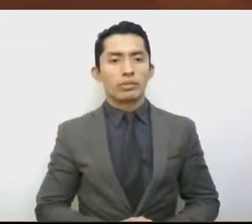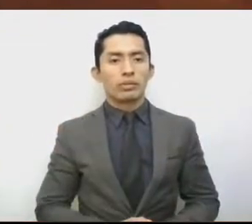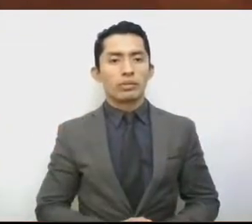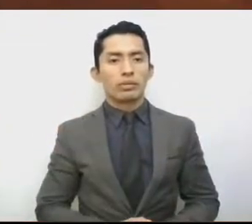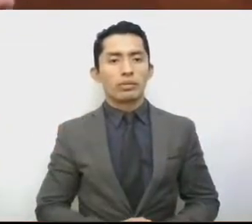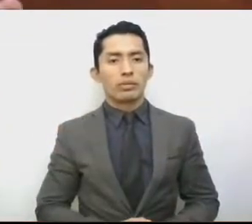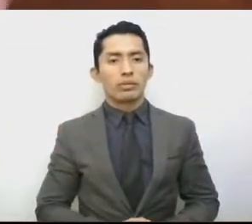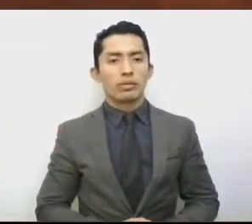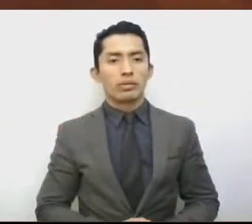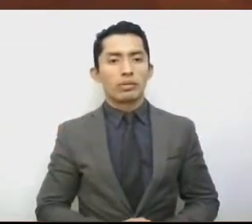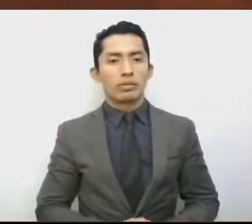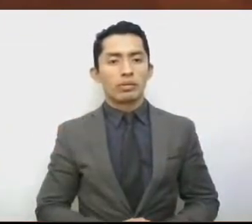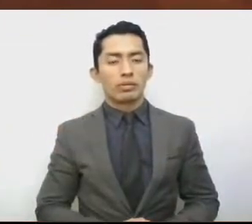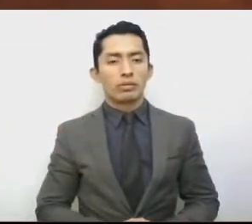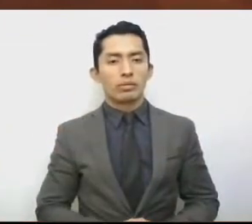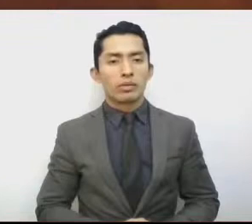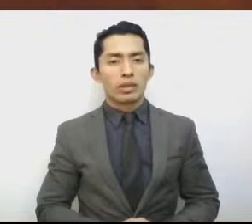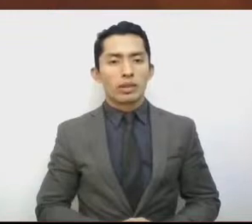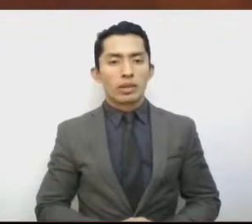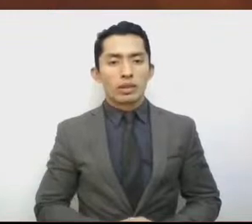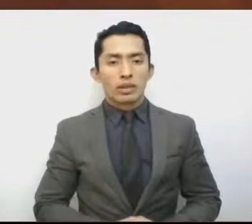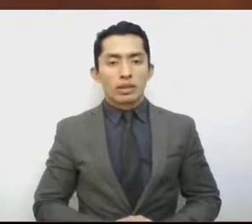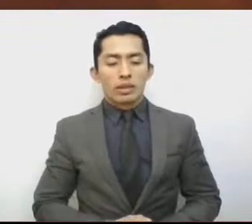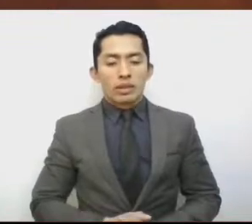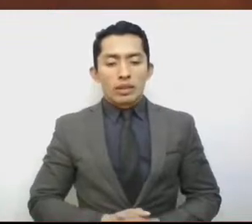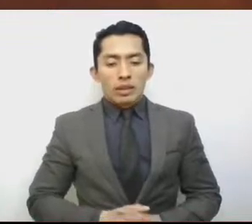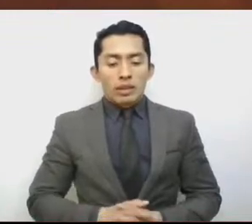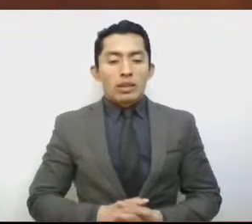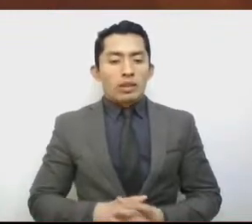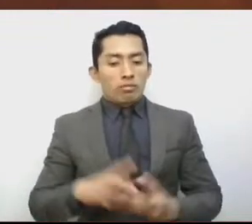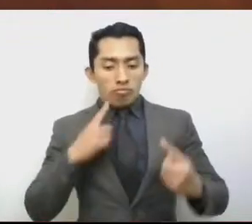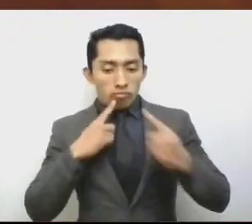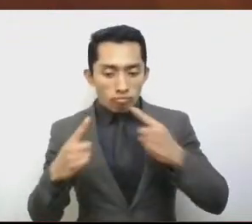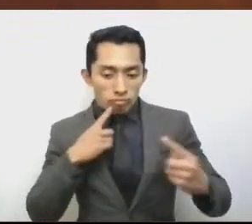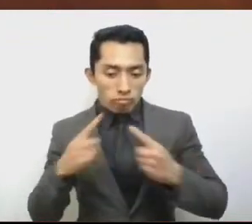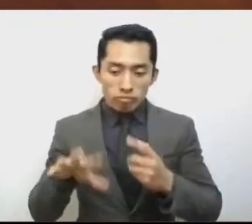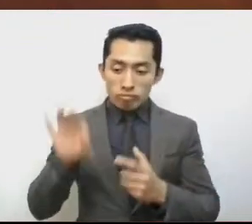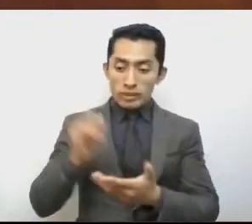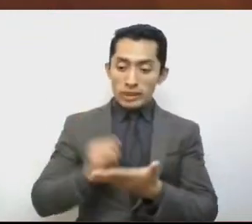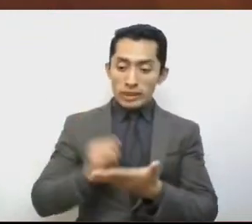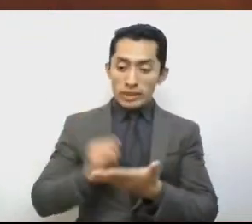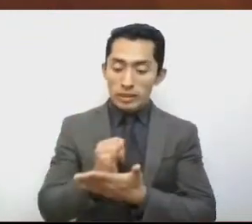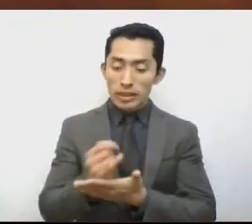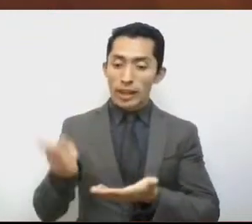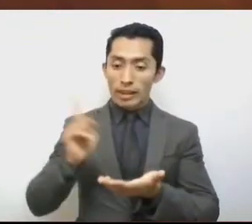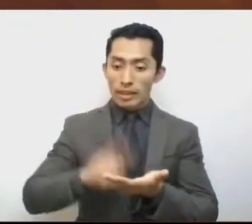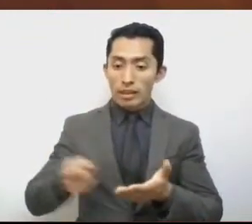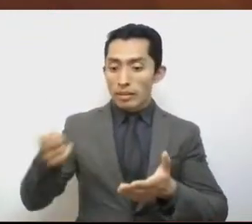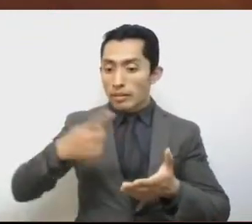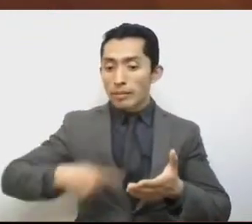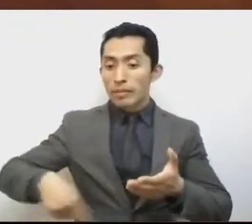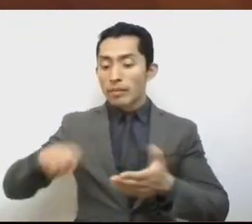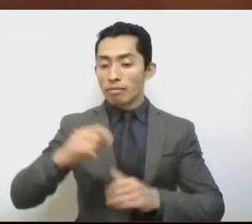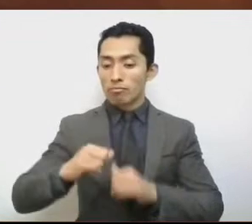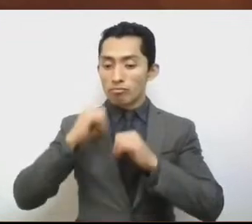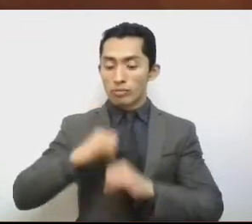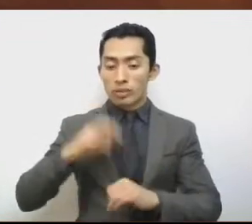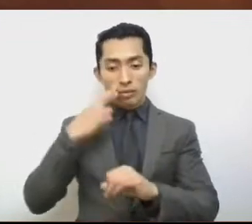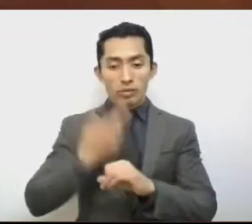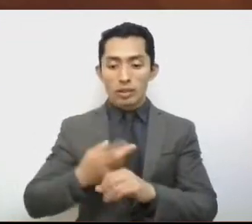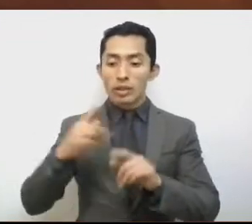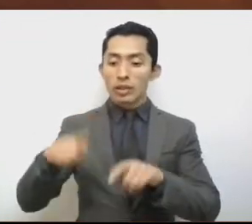Que la toma de decisiones de esta legislatura pase a la historia.